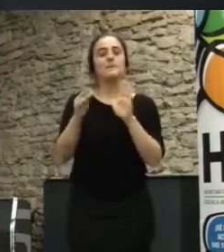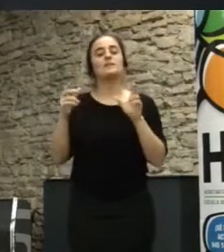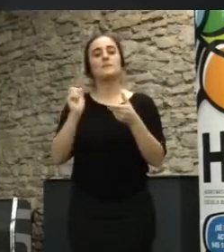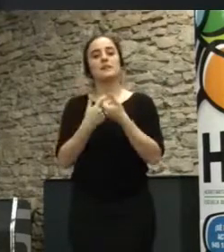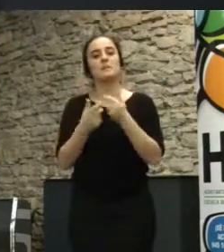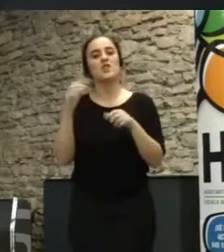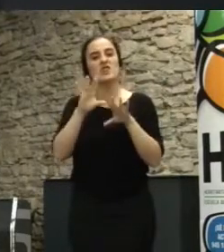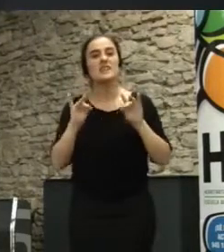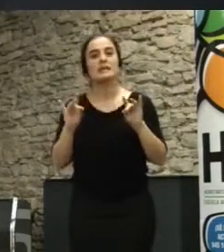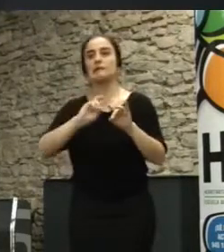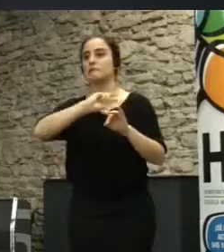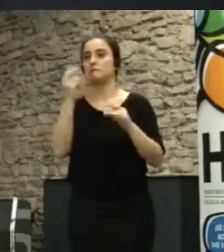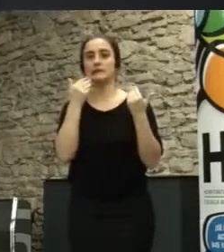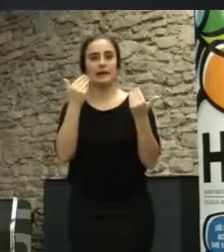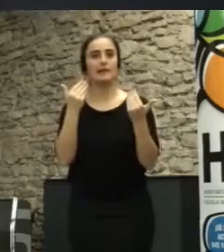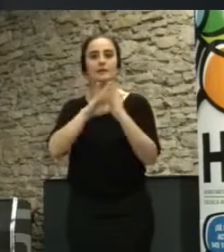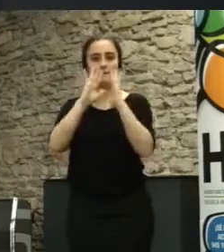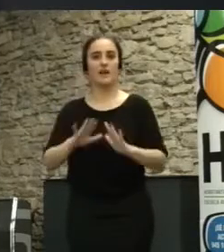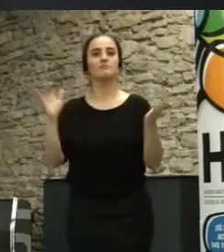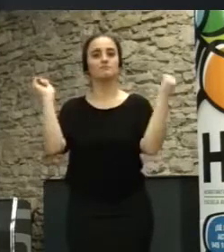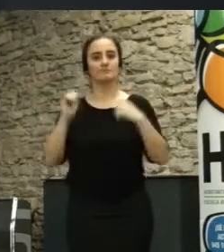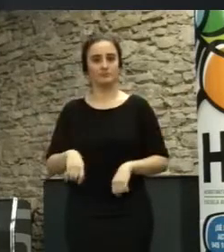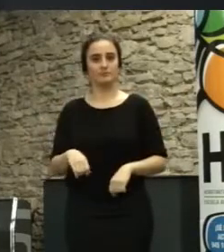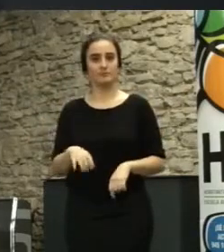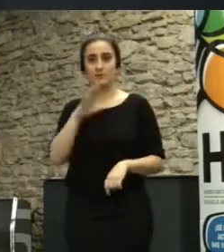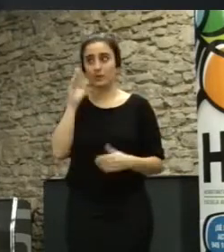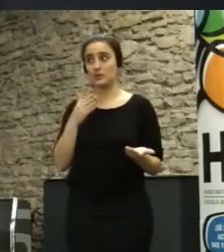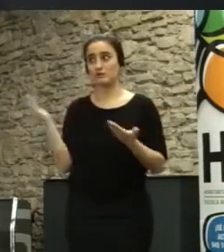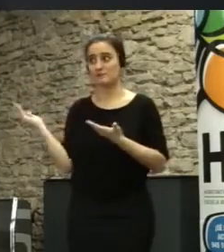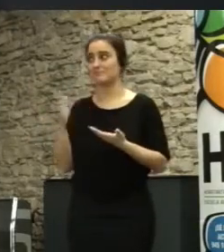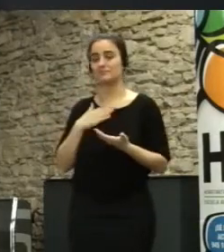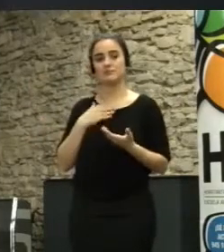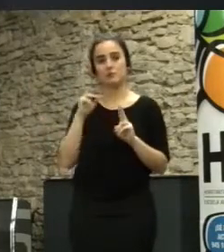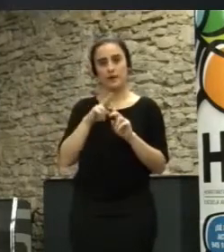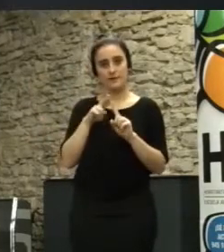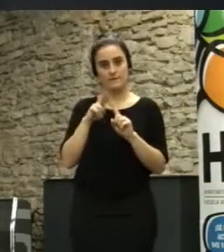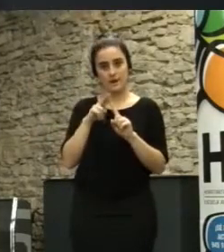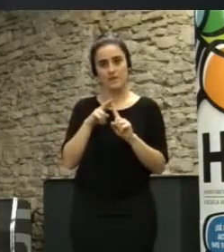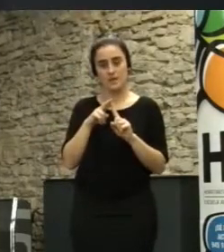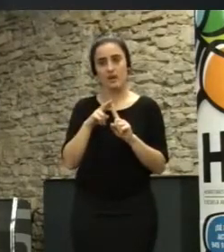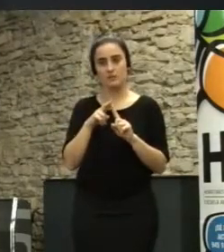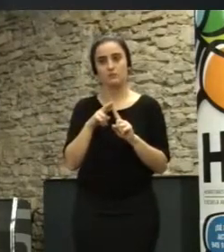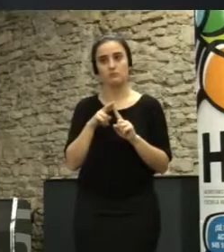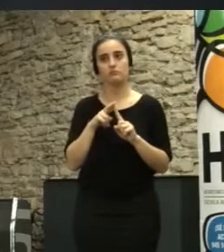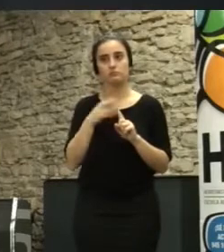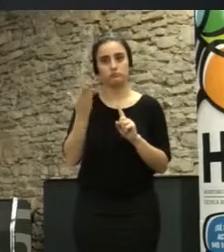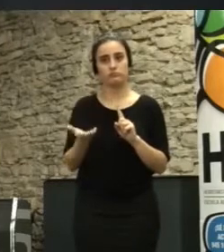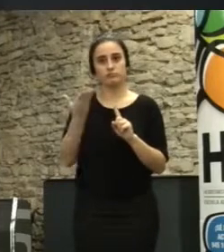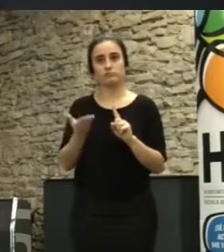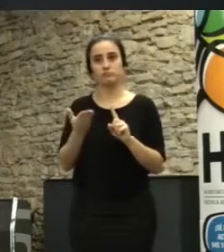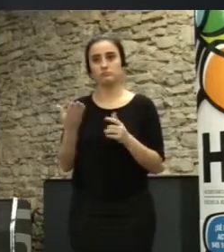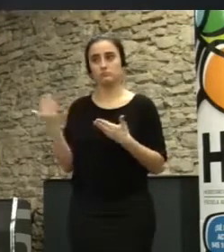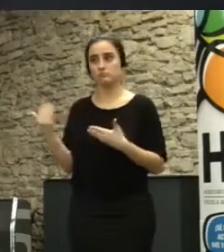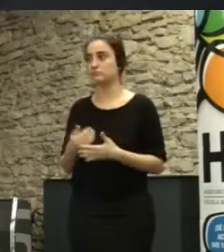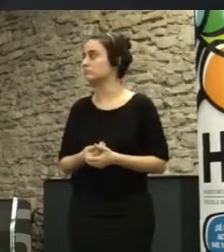etcétera, etcétera. Entonces, bueno, Uber Taiwán para mí es una de las grandes referencias y, bueno, pues